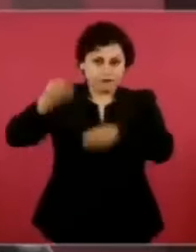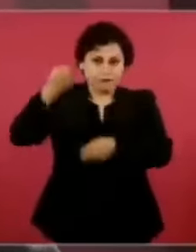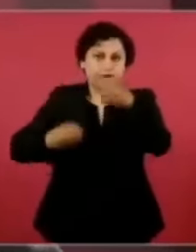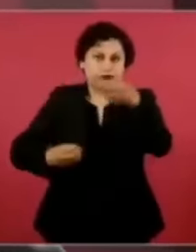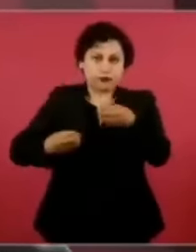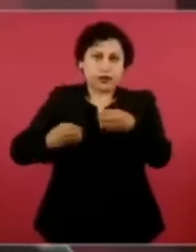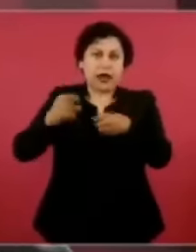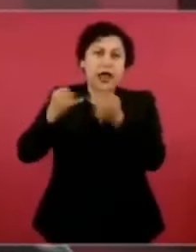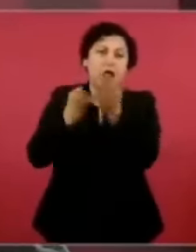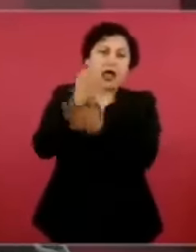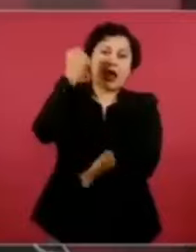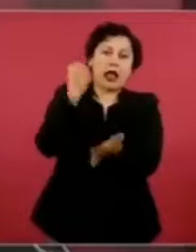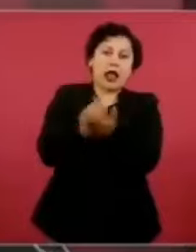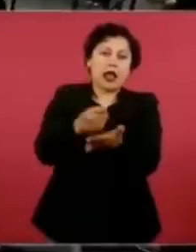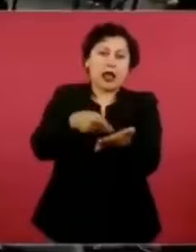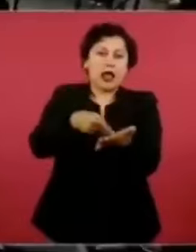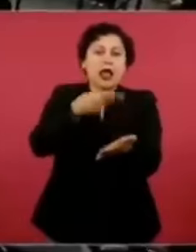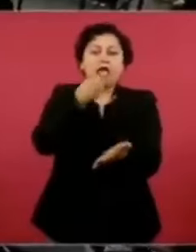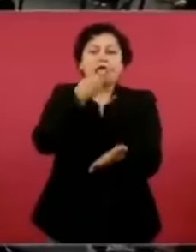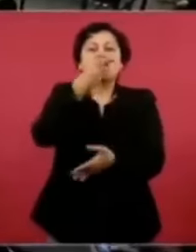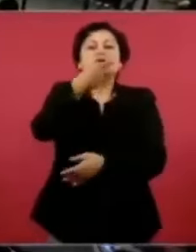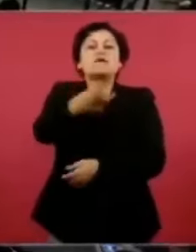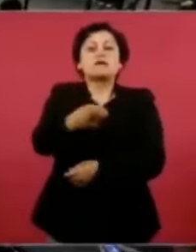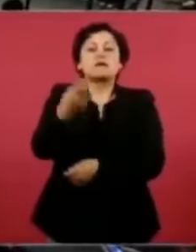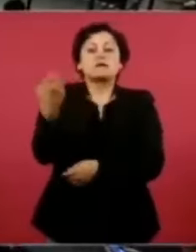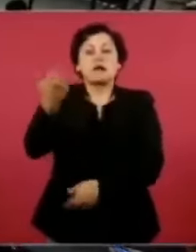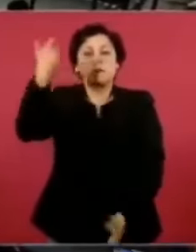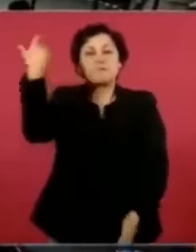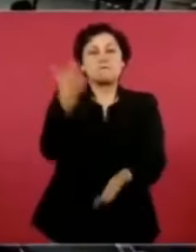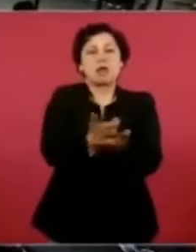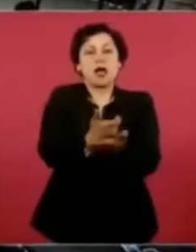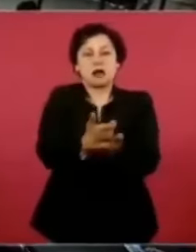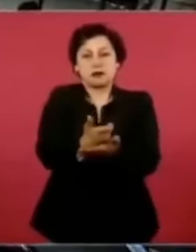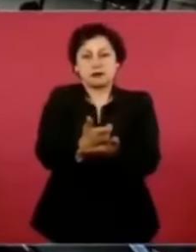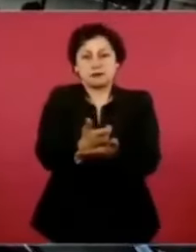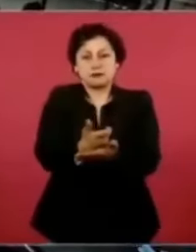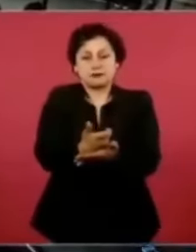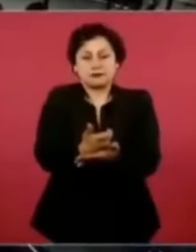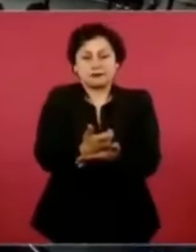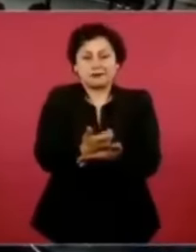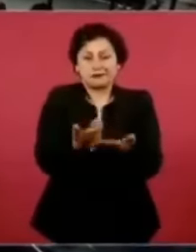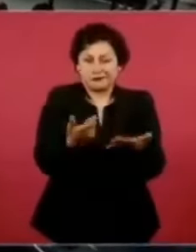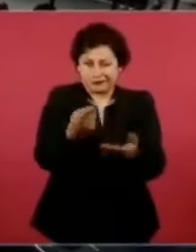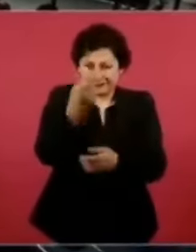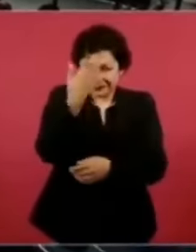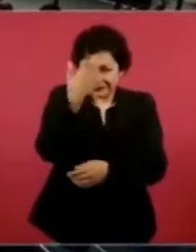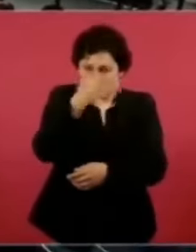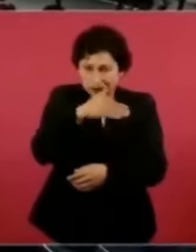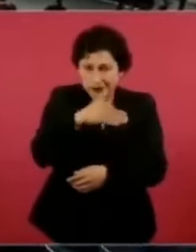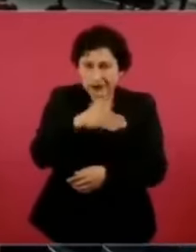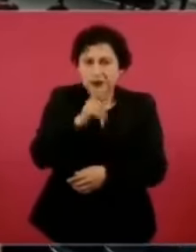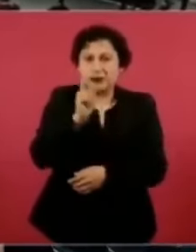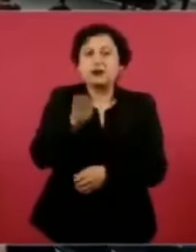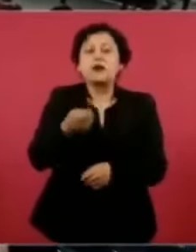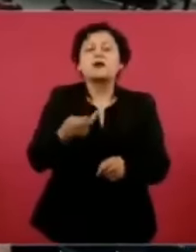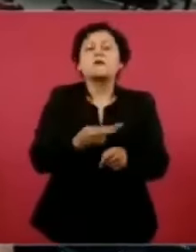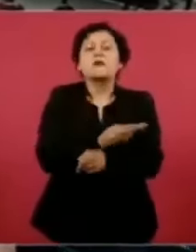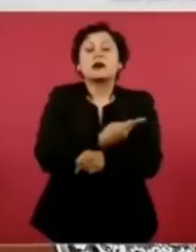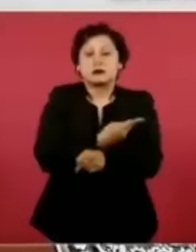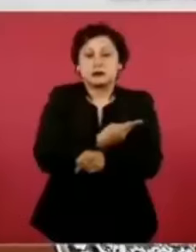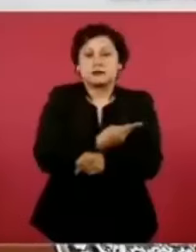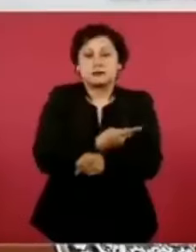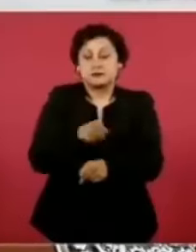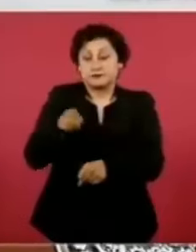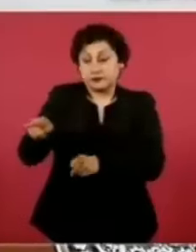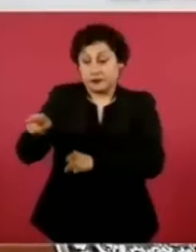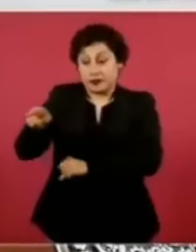si el servidor público no paga